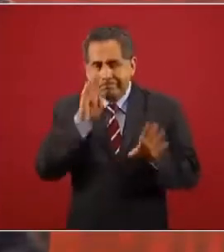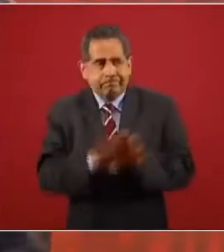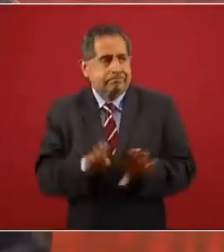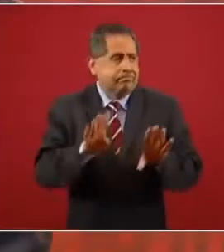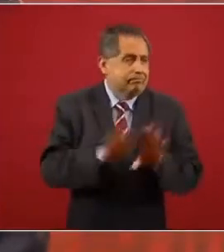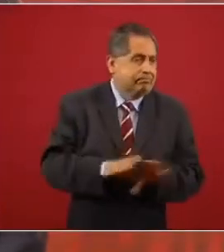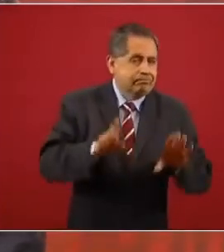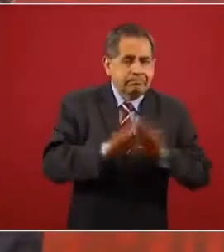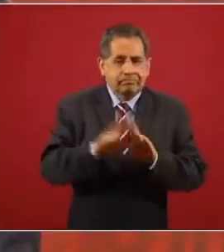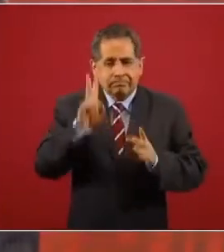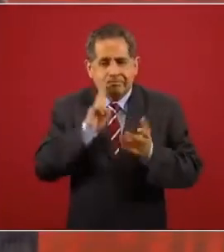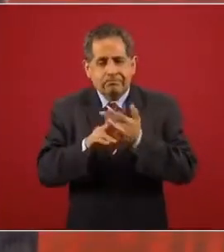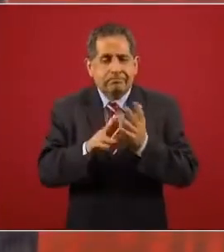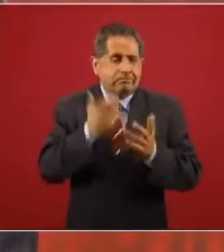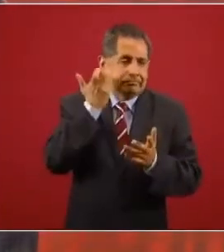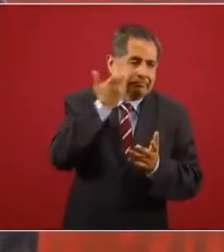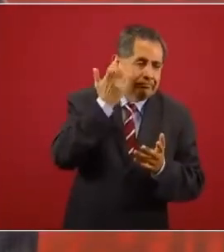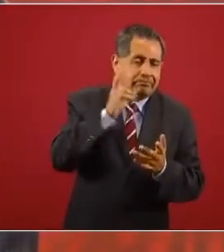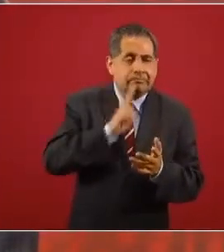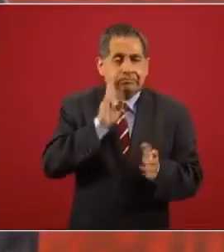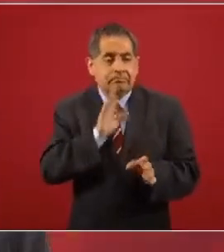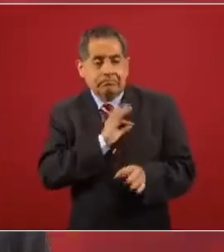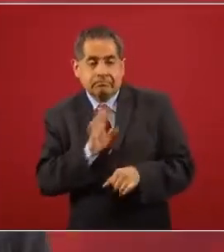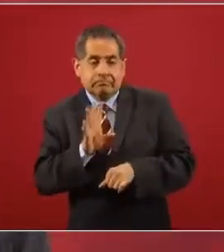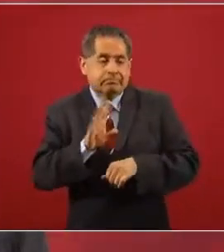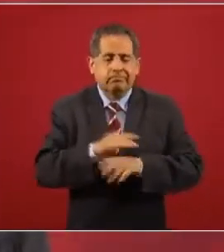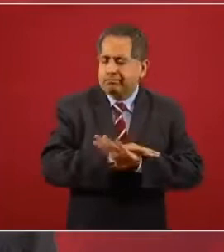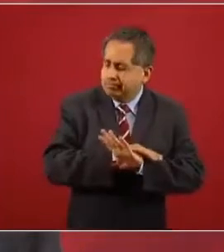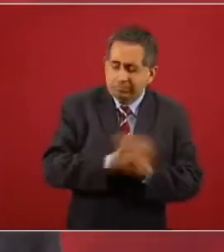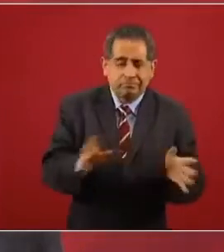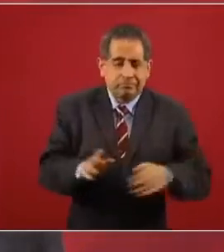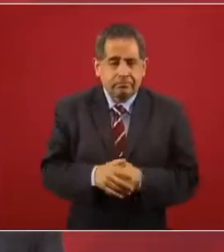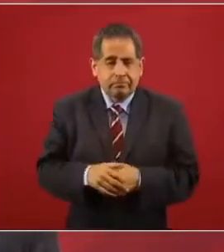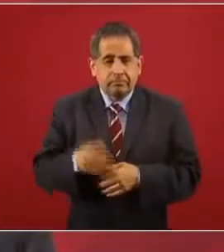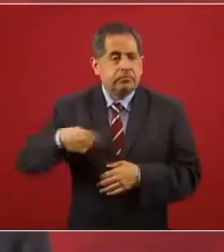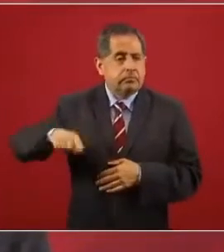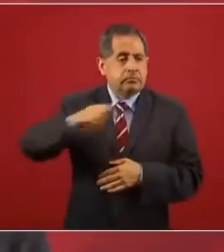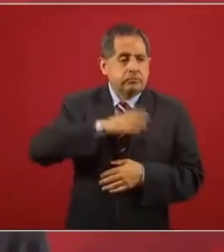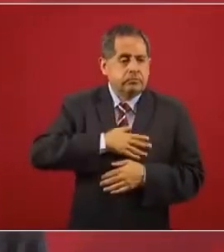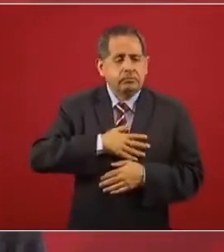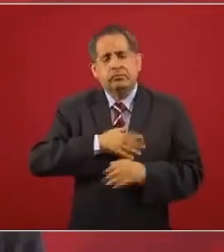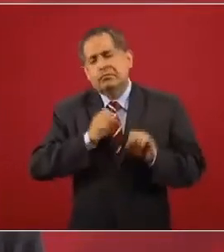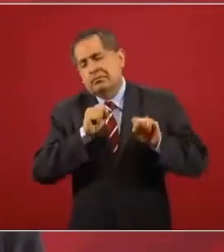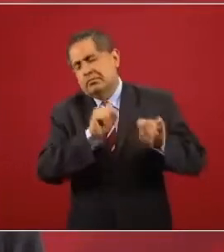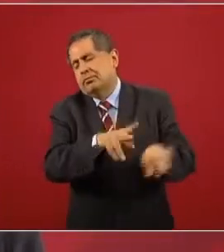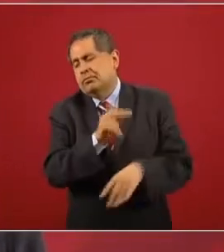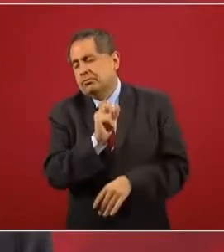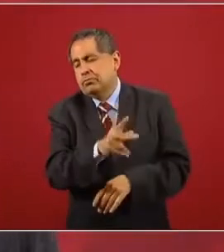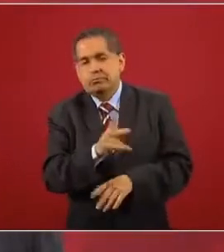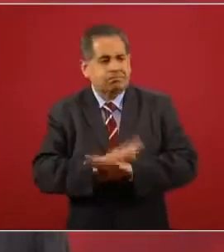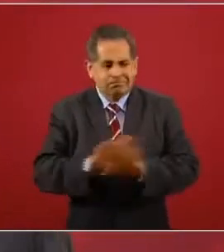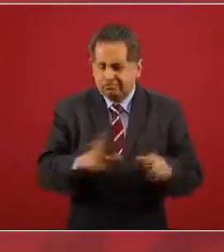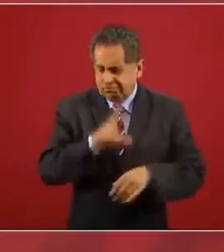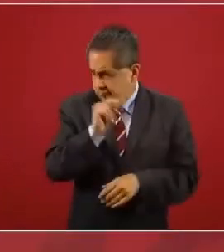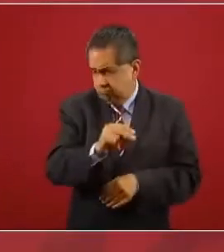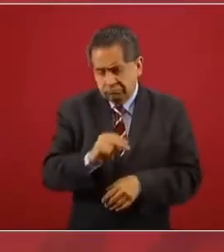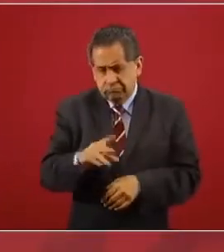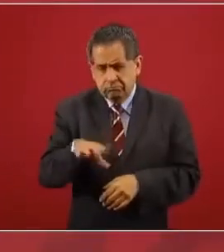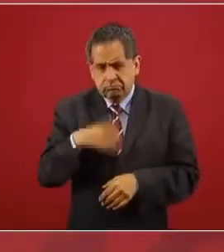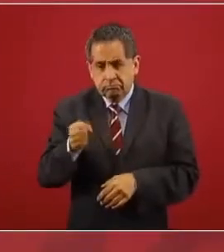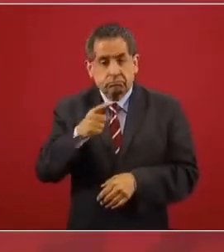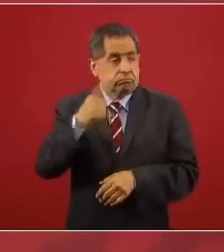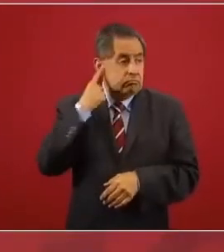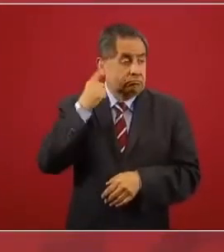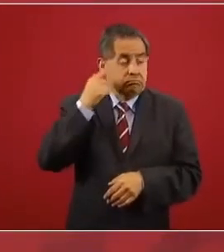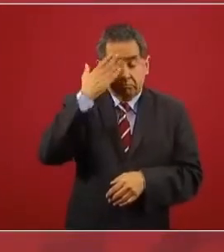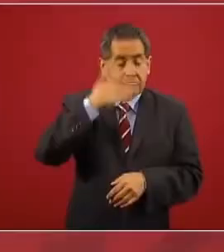quieren darle la vuelta y piensan que nos vamos a cansar. ya hay algunos, ya escuchado,